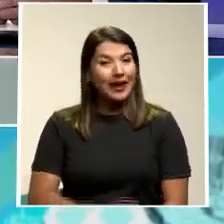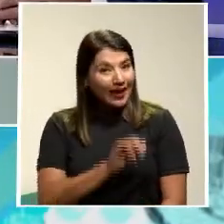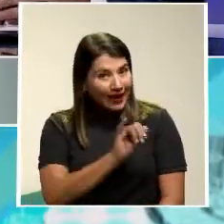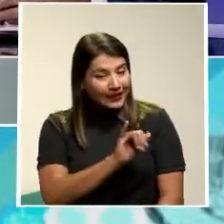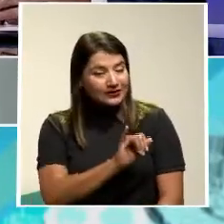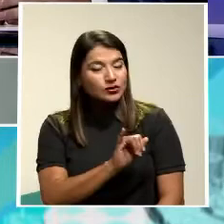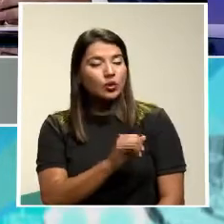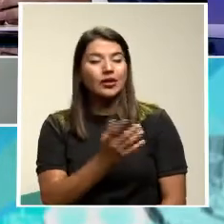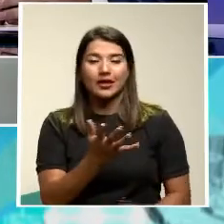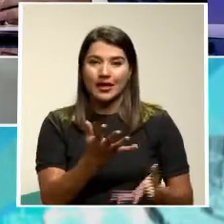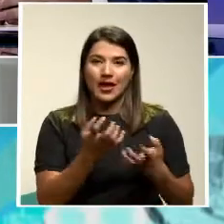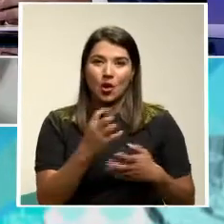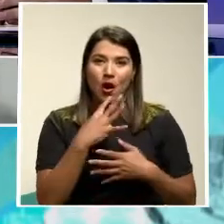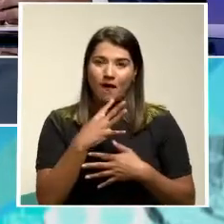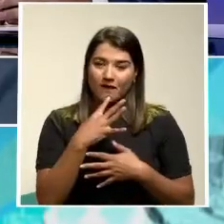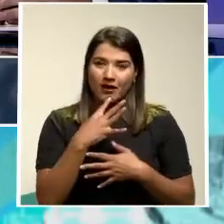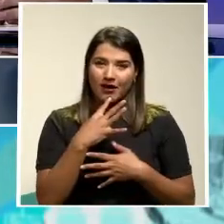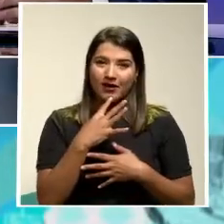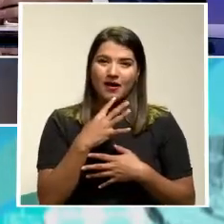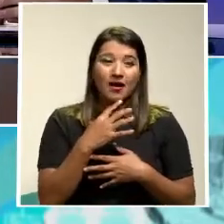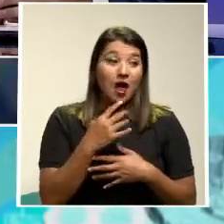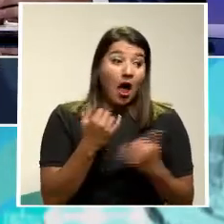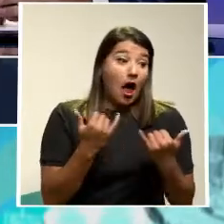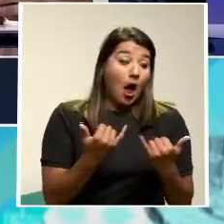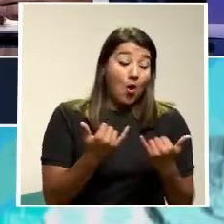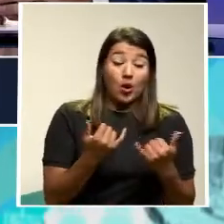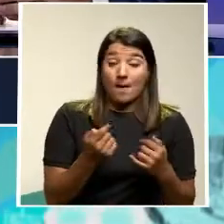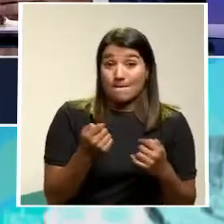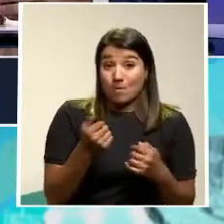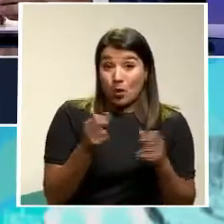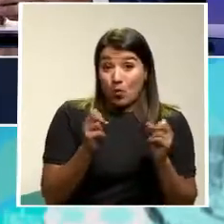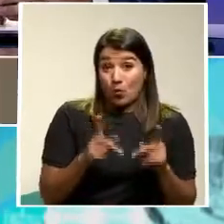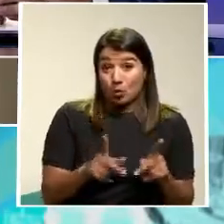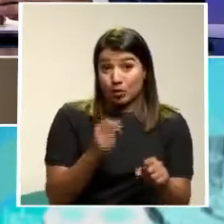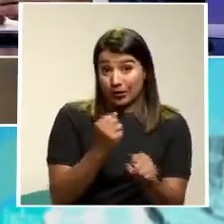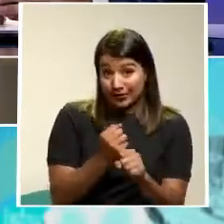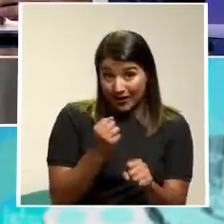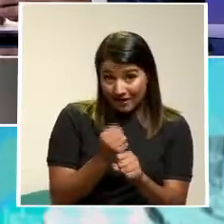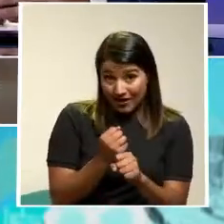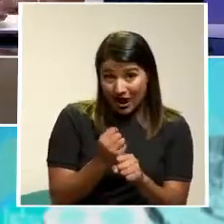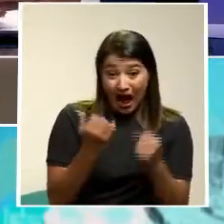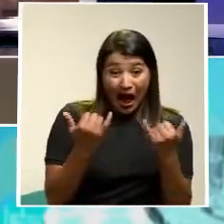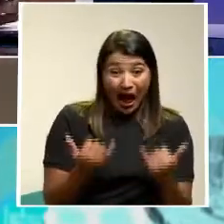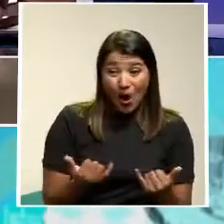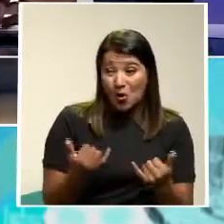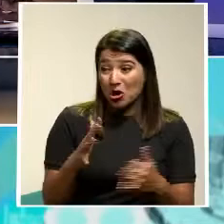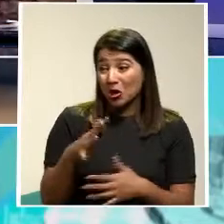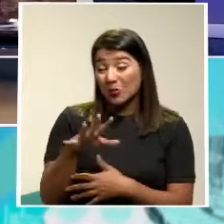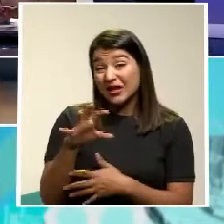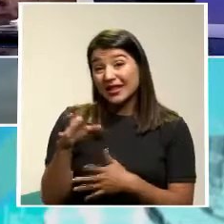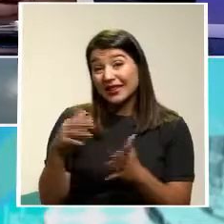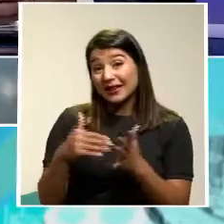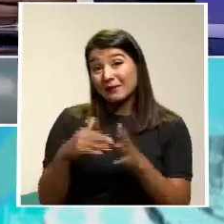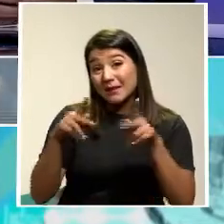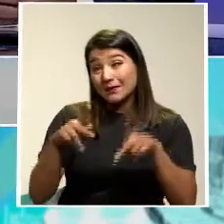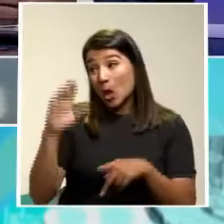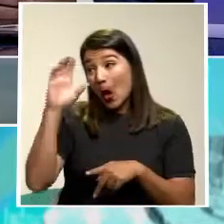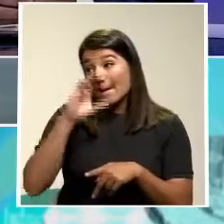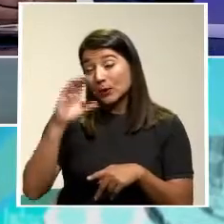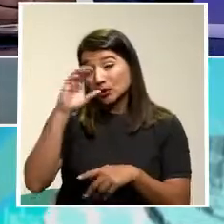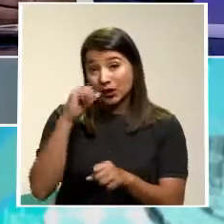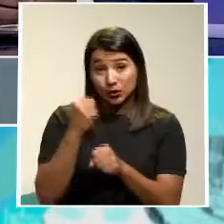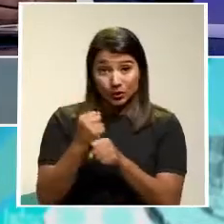Hay una realidad Falta trabajo Hay más de medio Millón de personas Buscando empleo